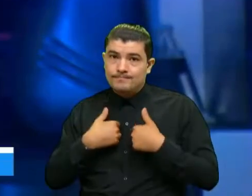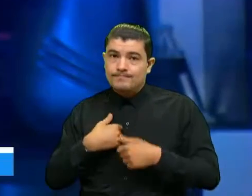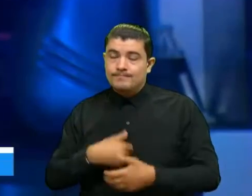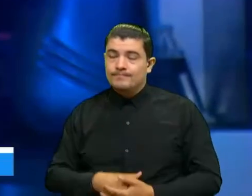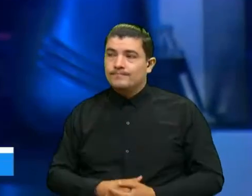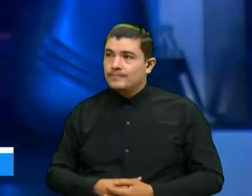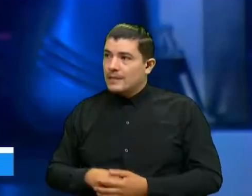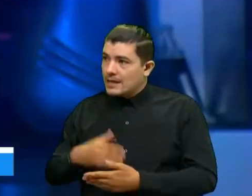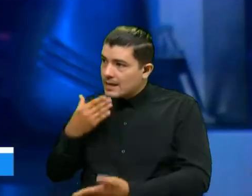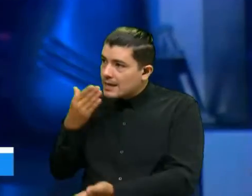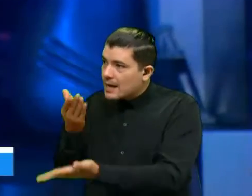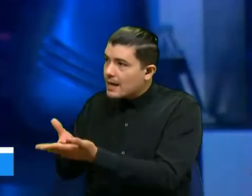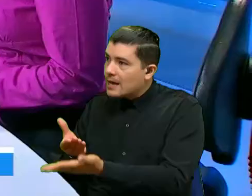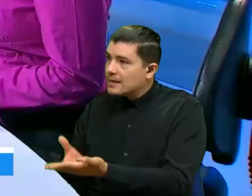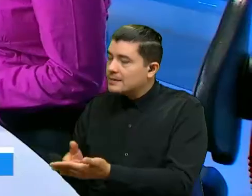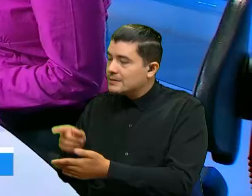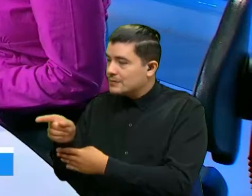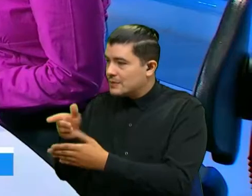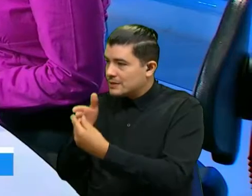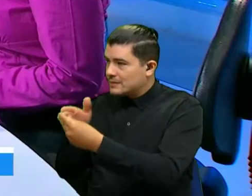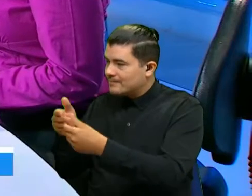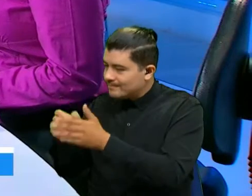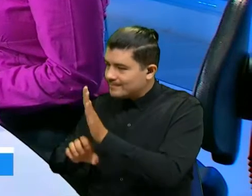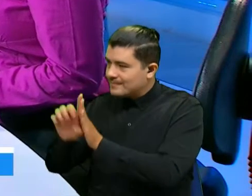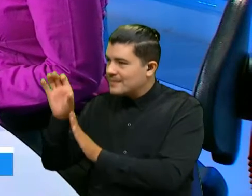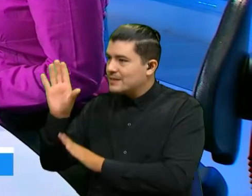muchos éxitos también en su gestión doctora Ana Fernanda